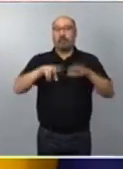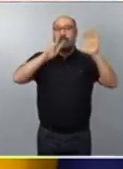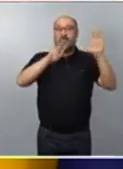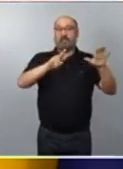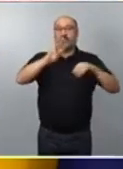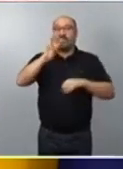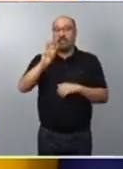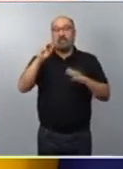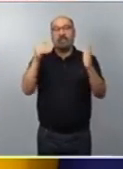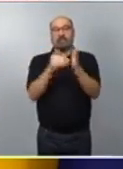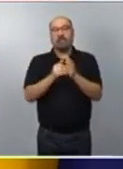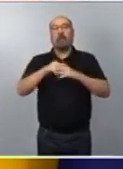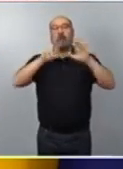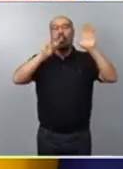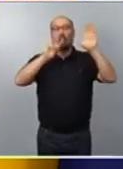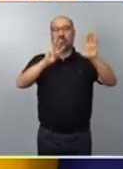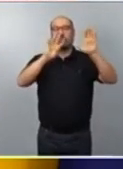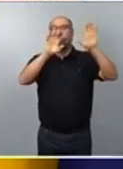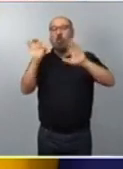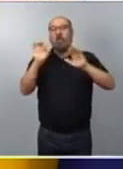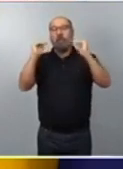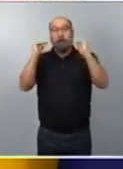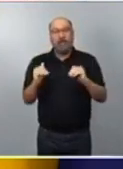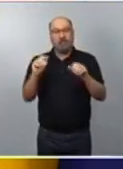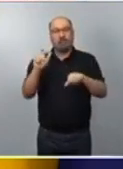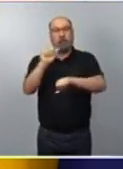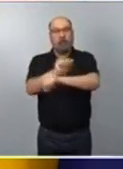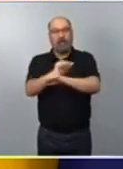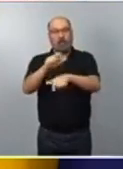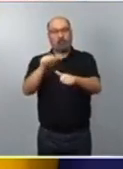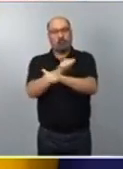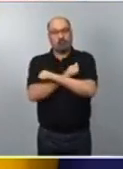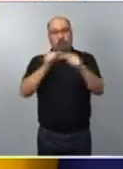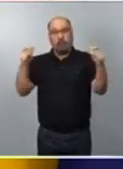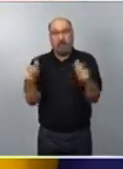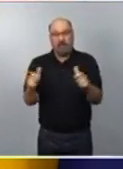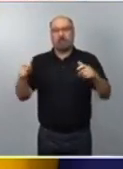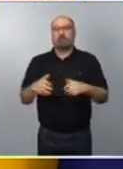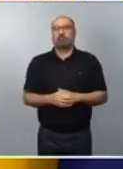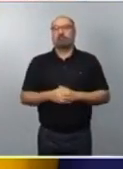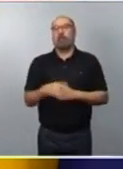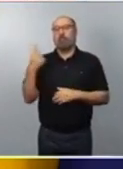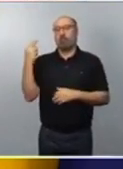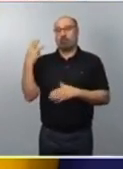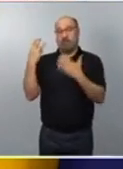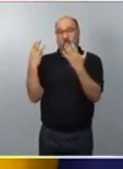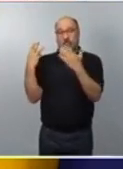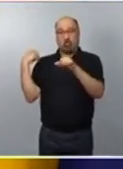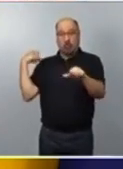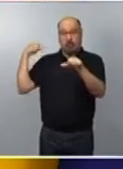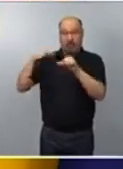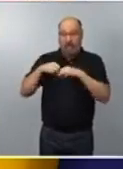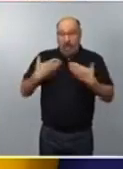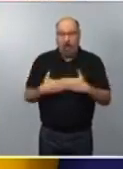73.890 parados menos en el mes de abril, lo que nos deja en la cifra más baja desde el año 2008 y con menos de